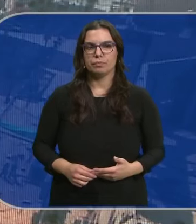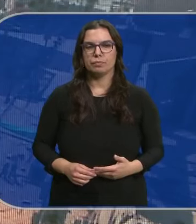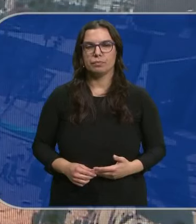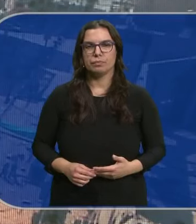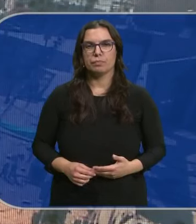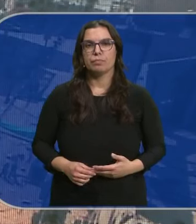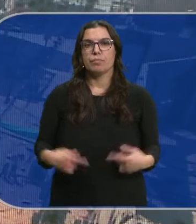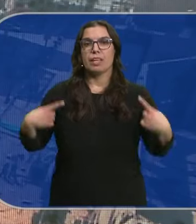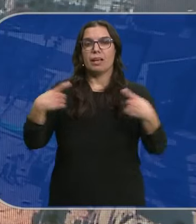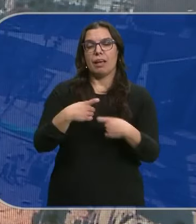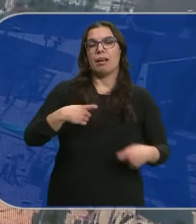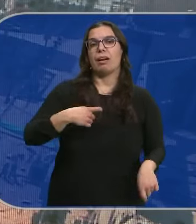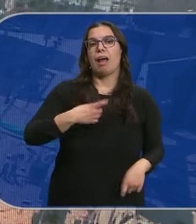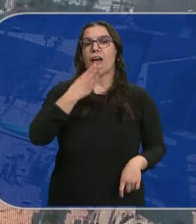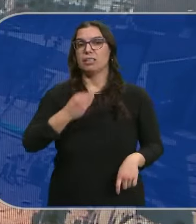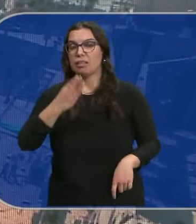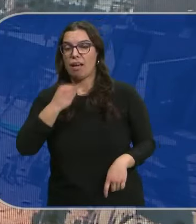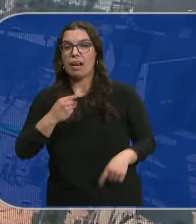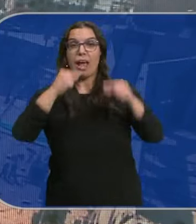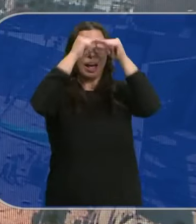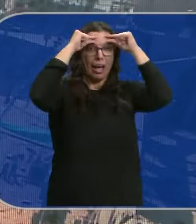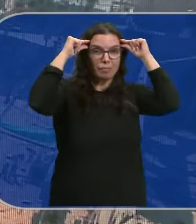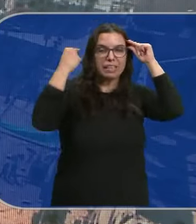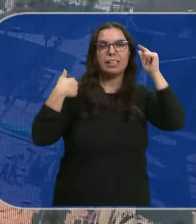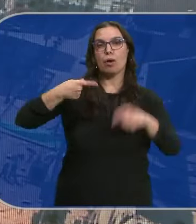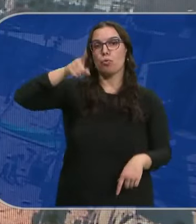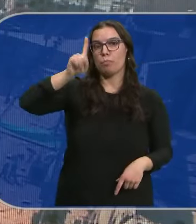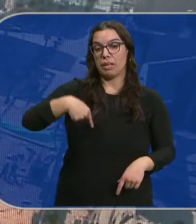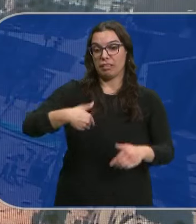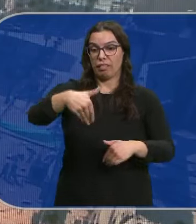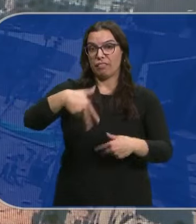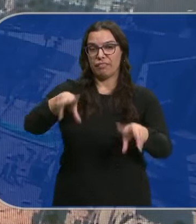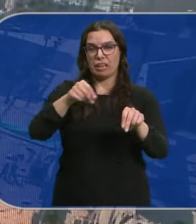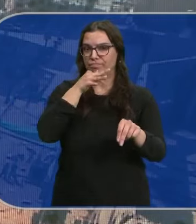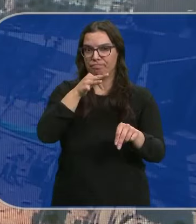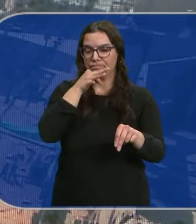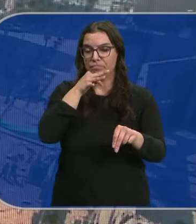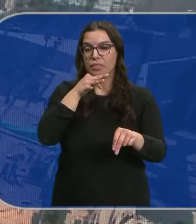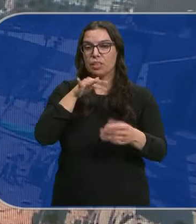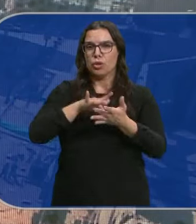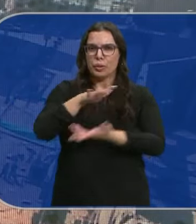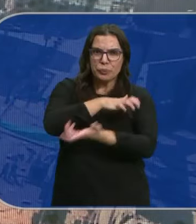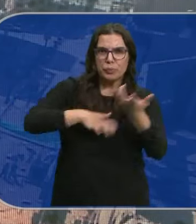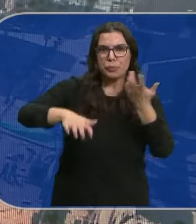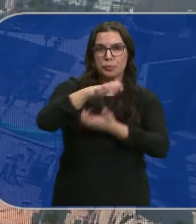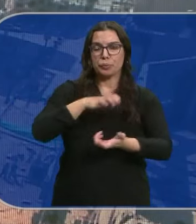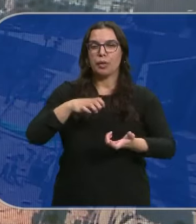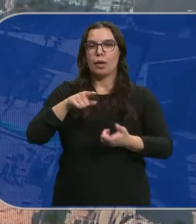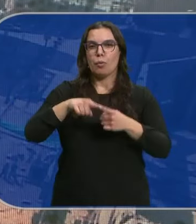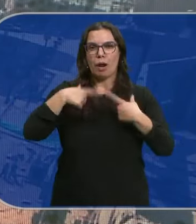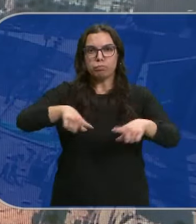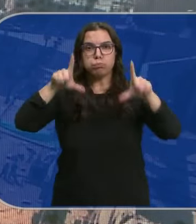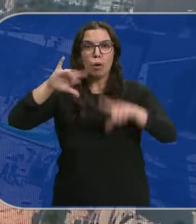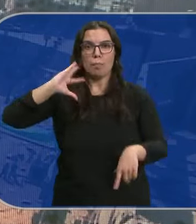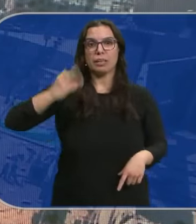Mientras la guerra entre Israel y Hamas cumple hoy un mes Y lo hace sin visos de un final a la vista El conflicto que volvió a poner la causa palestina en el mapa